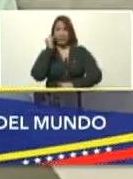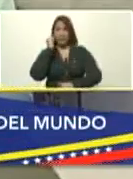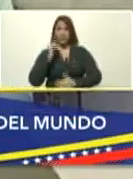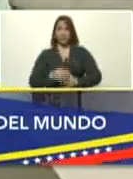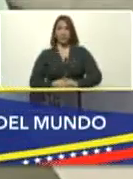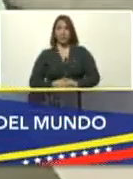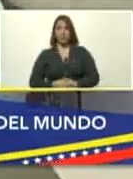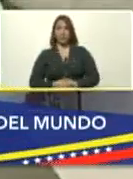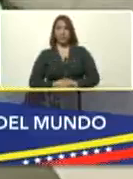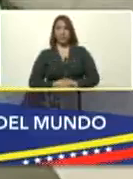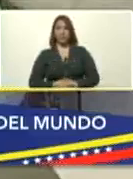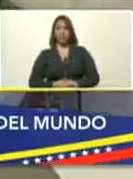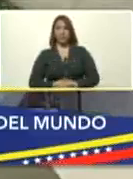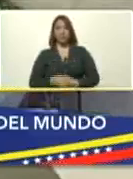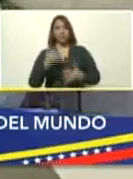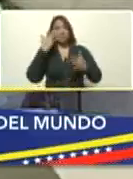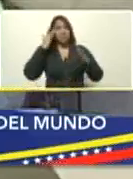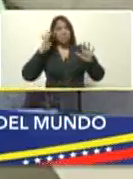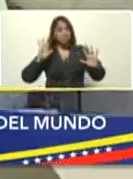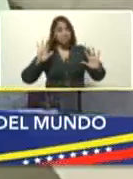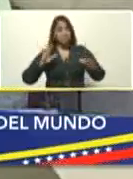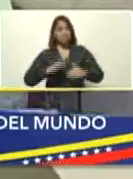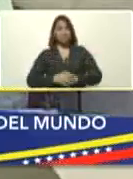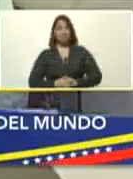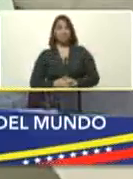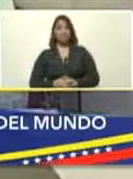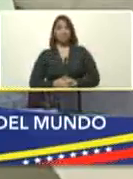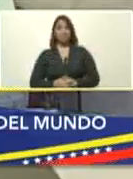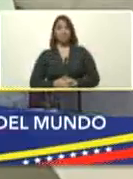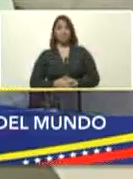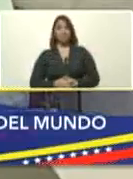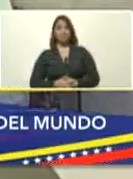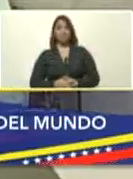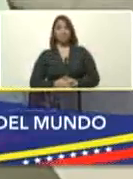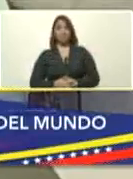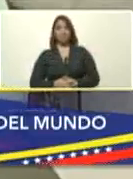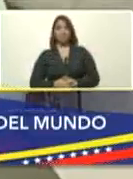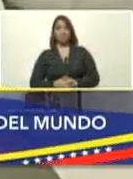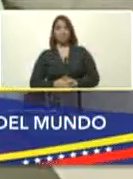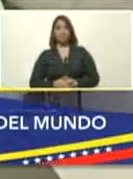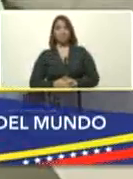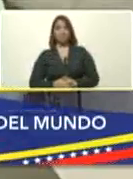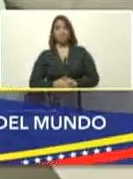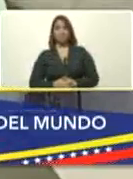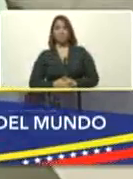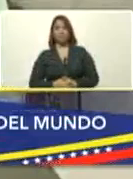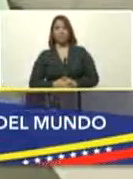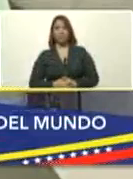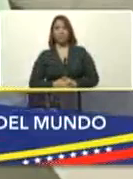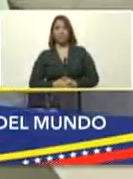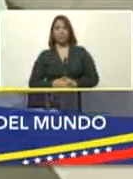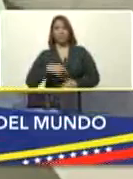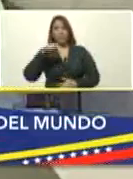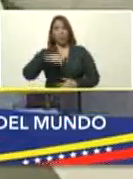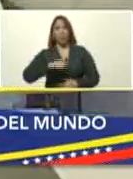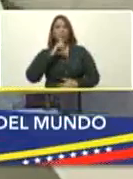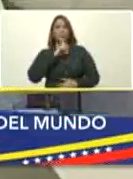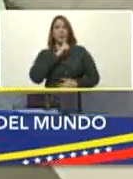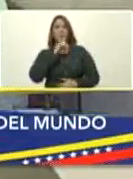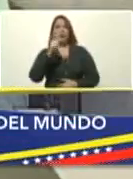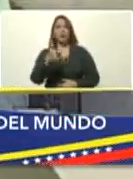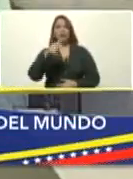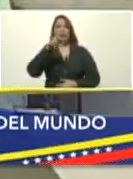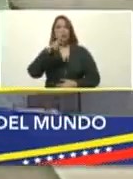doctoras, doctores, pareciera Gregorio, a partir de hoy te llamas Gregorio Sánchez solamente,